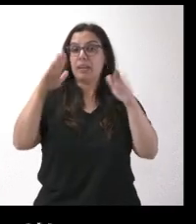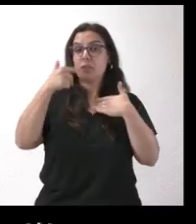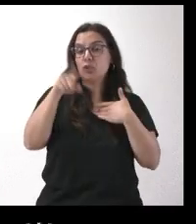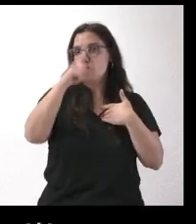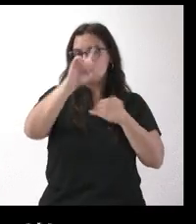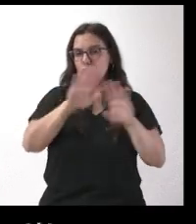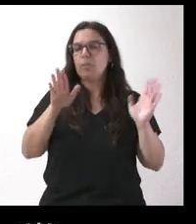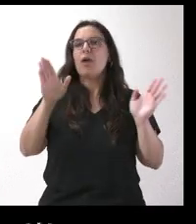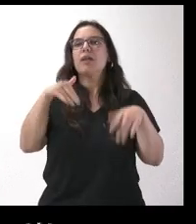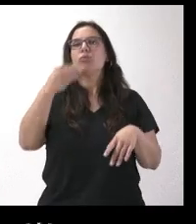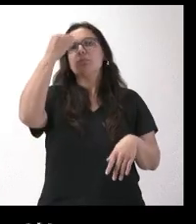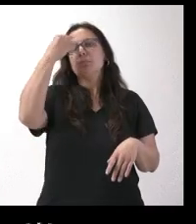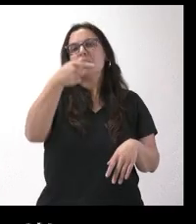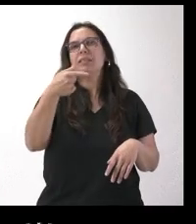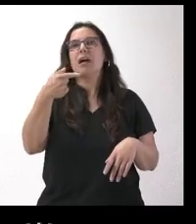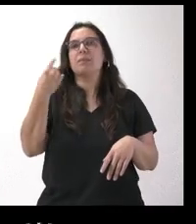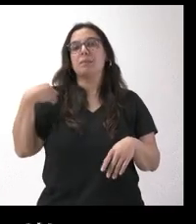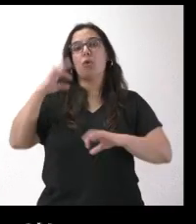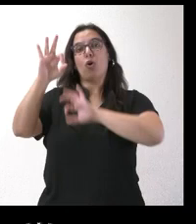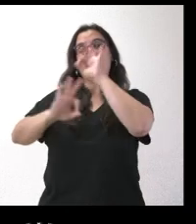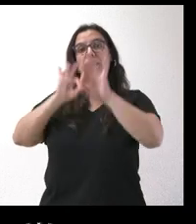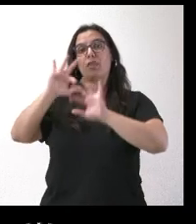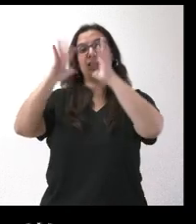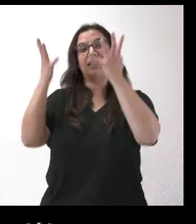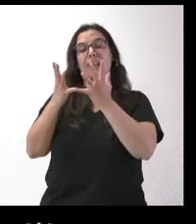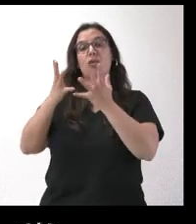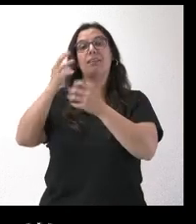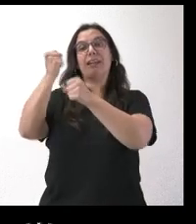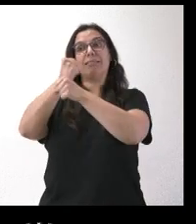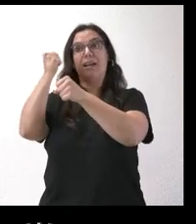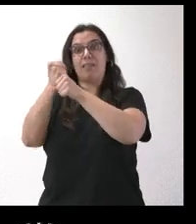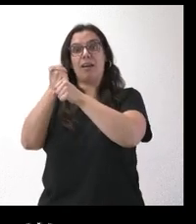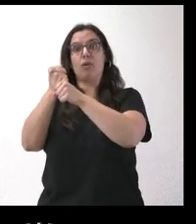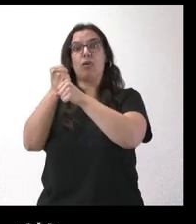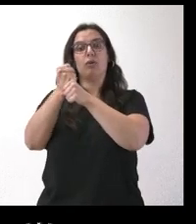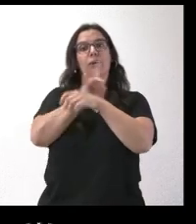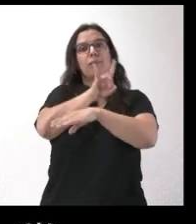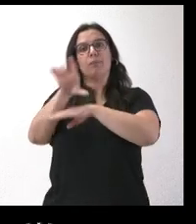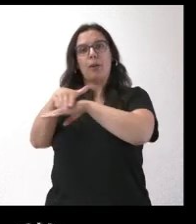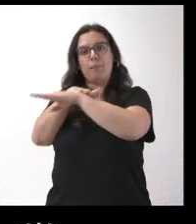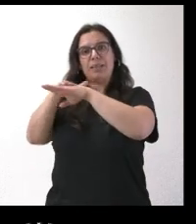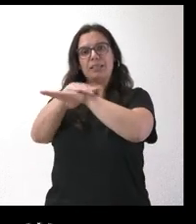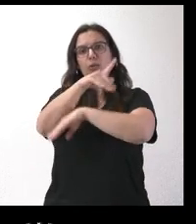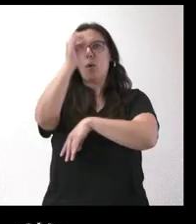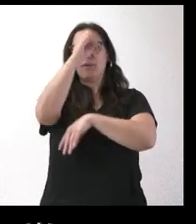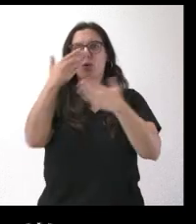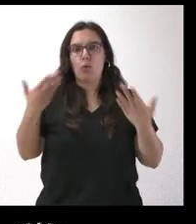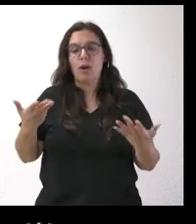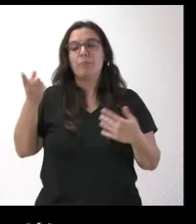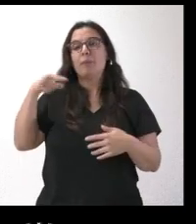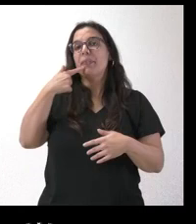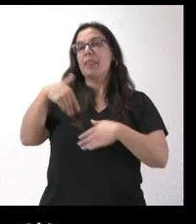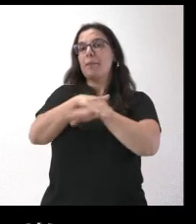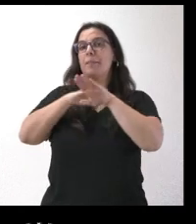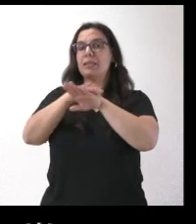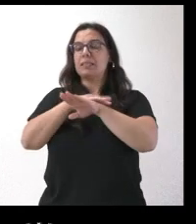no sé cómo calificar lo que mandó la Organización Internacional del Trabajo al ministerio? Y el anuncio del ministerio de que va a adoptar